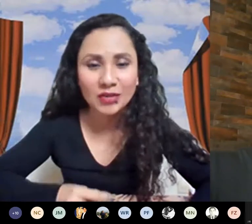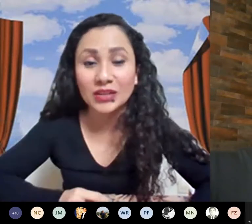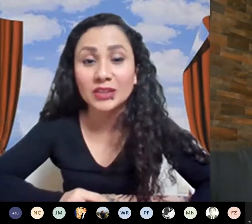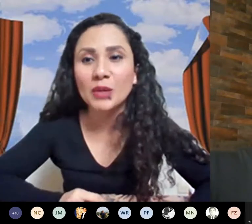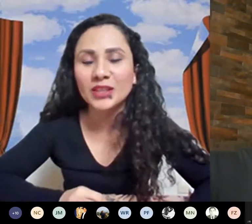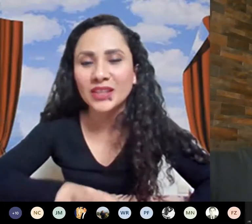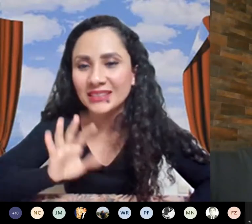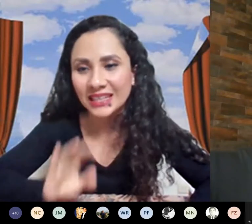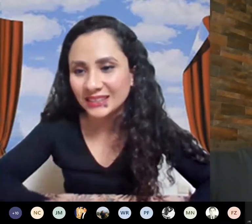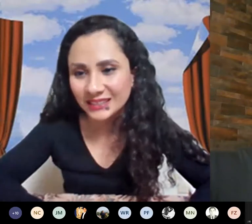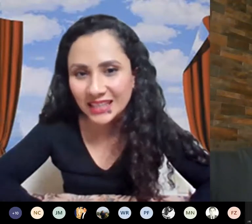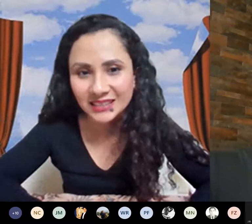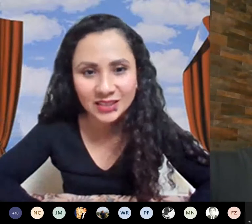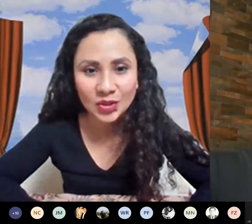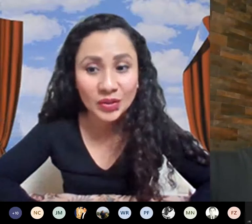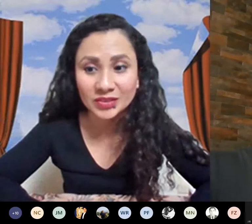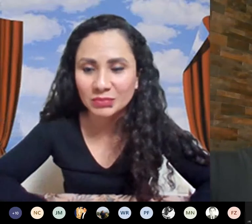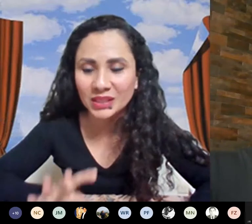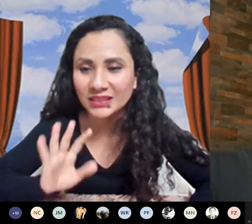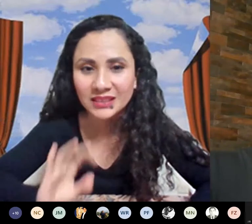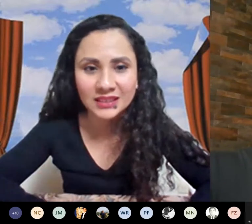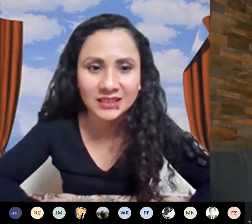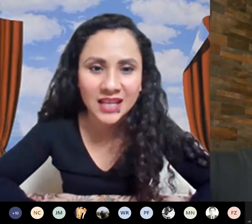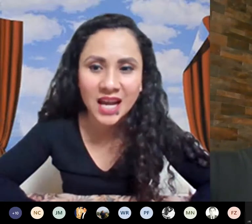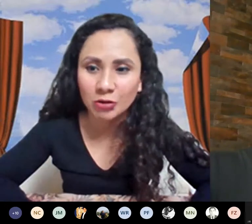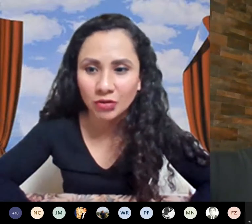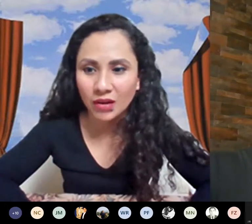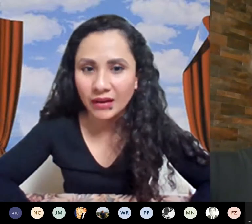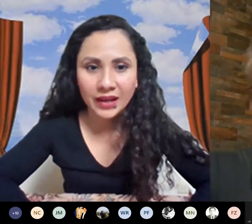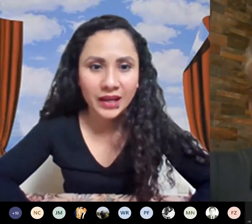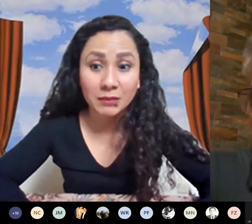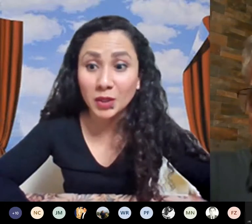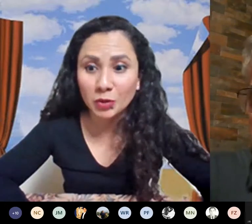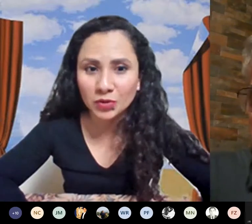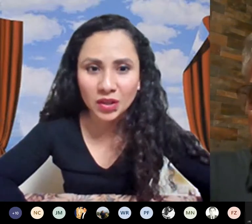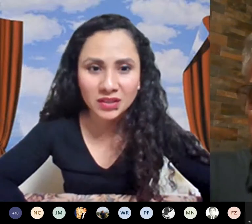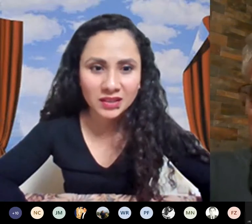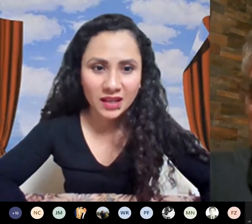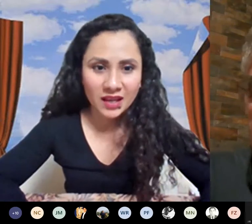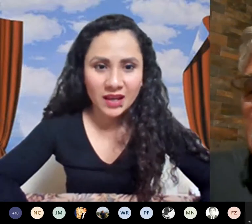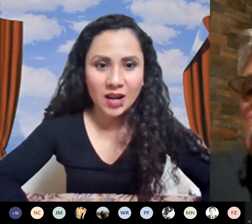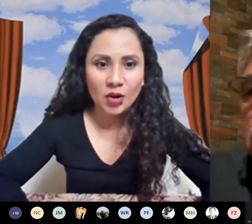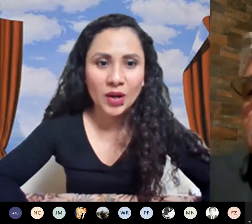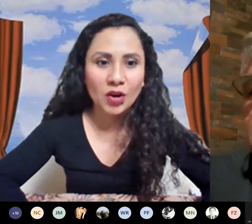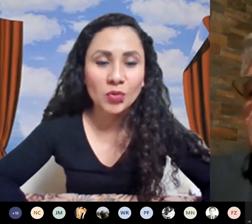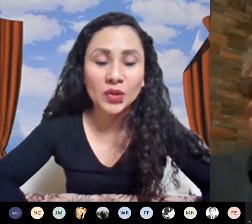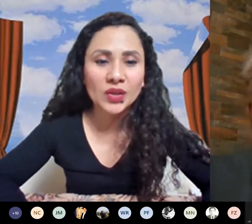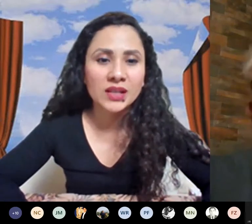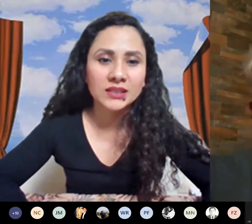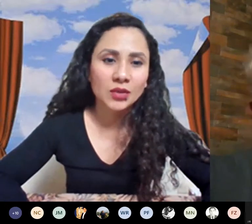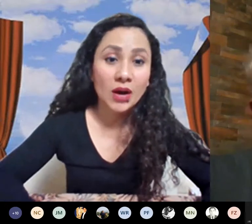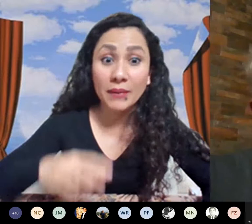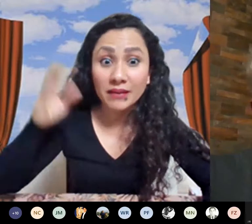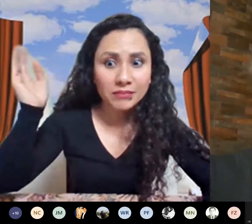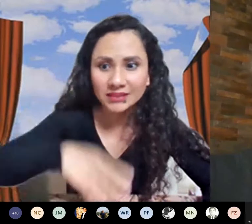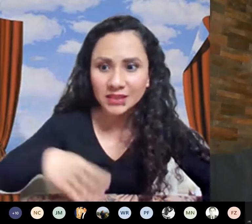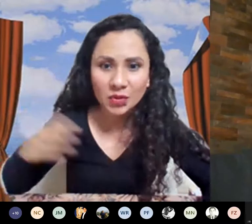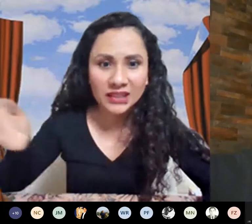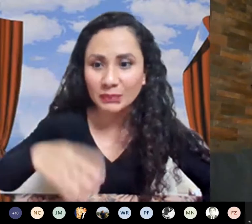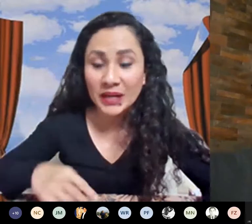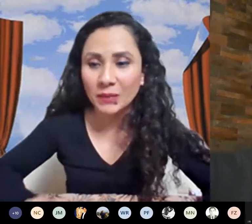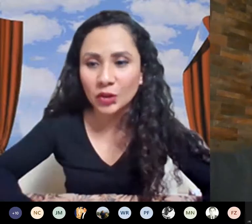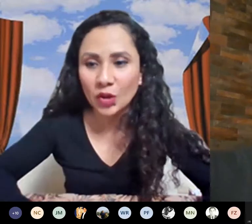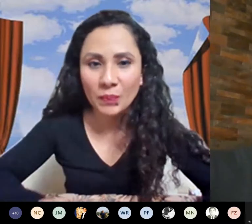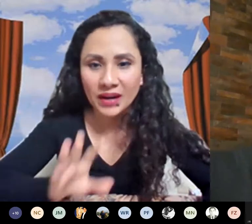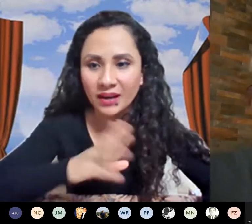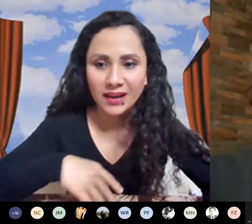resolver todas las instancias que son 1600 y algo en minutos a lo mejor cuando yo les digo a ver vas a